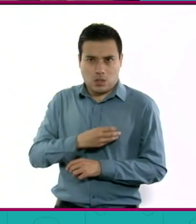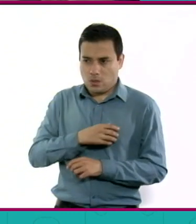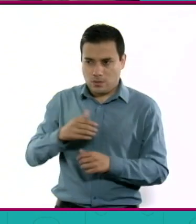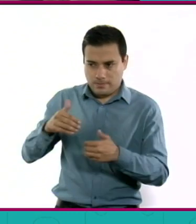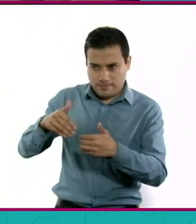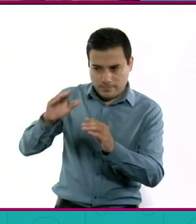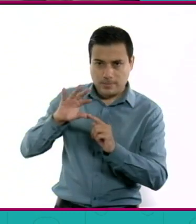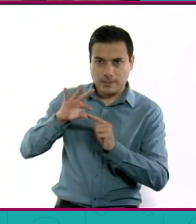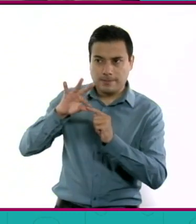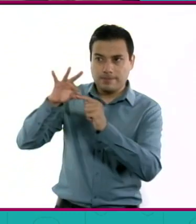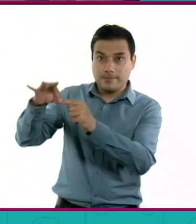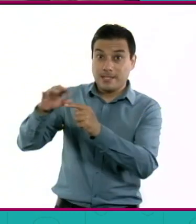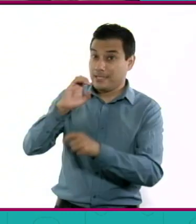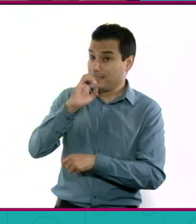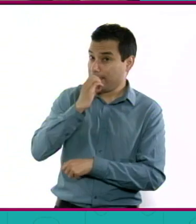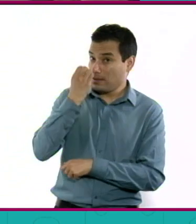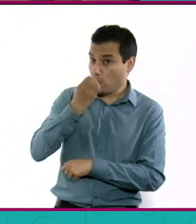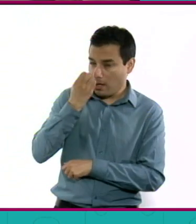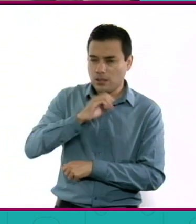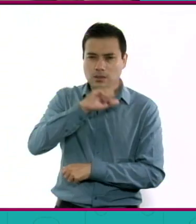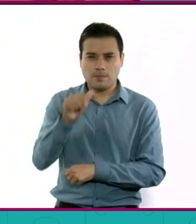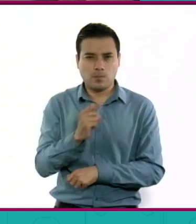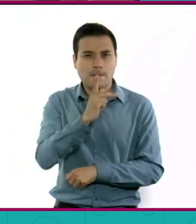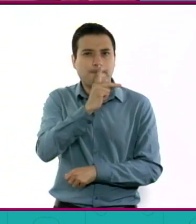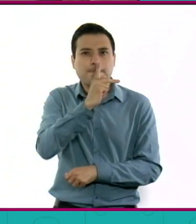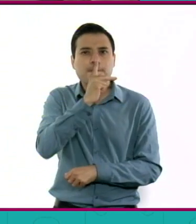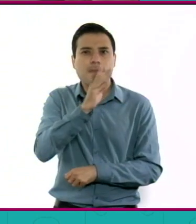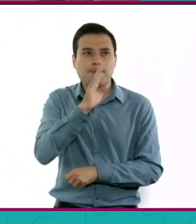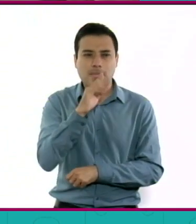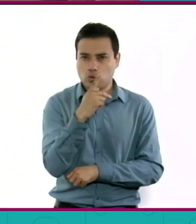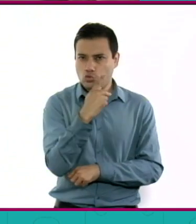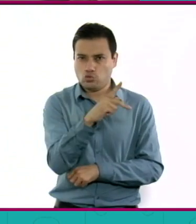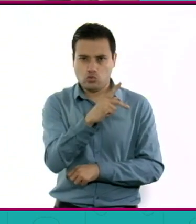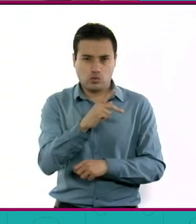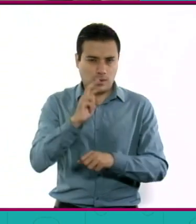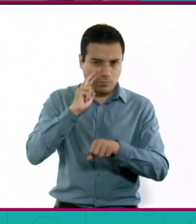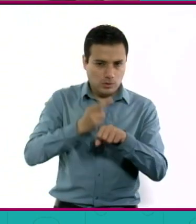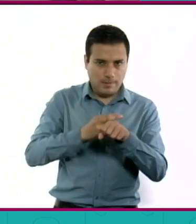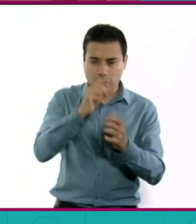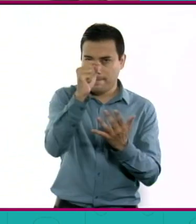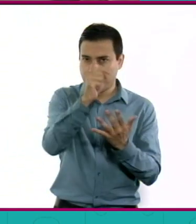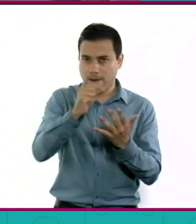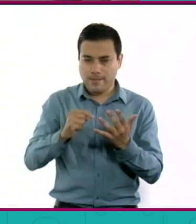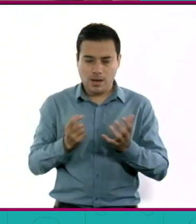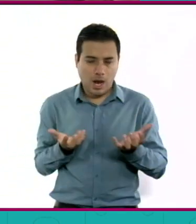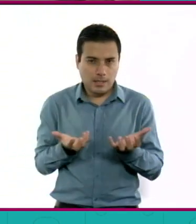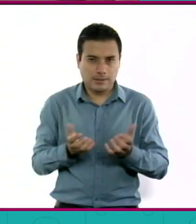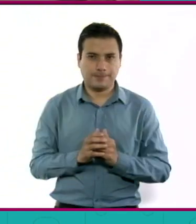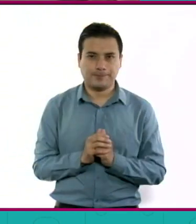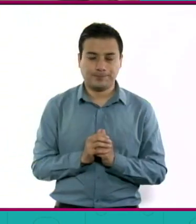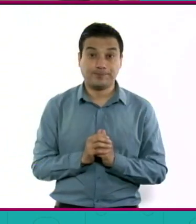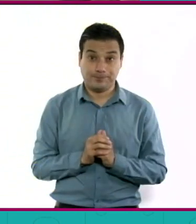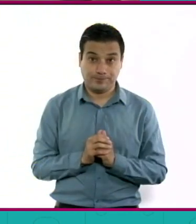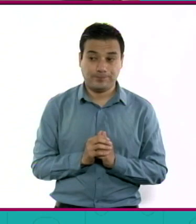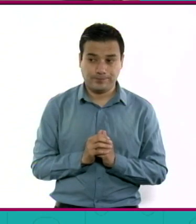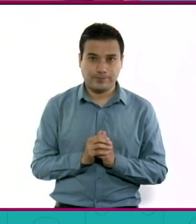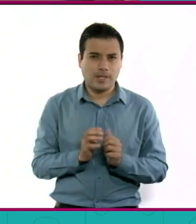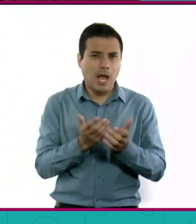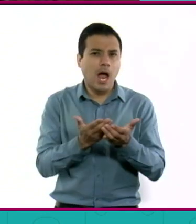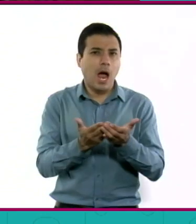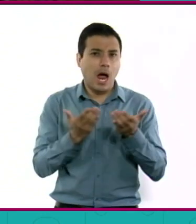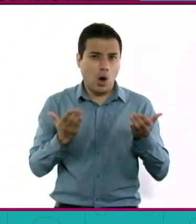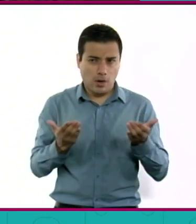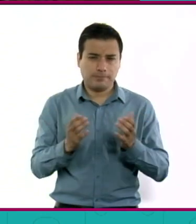nuestros niños. Entonces, es fundamental el regreso. El modelo educativo que se ha enriquecido con esta parte a distancia